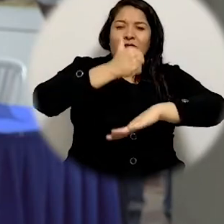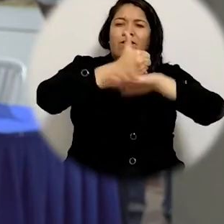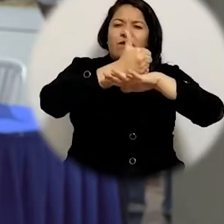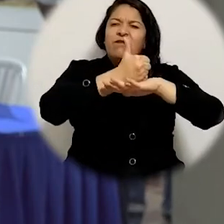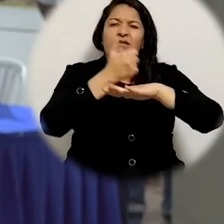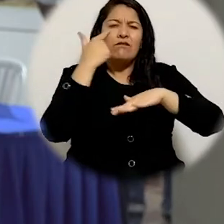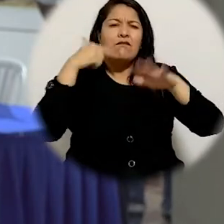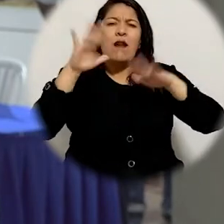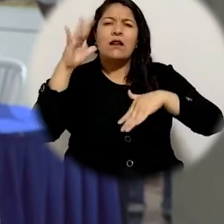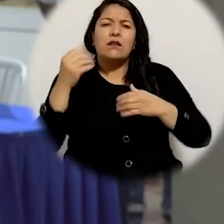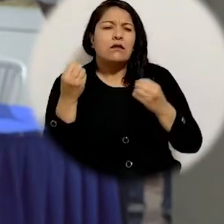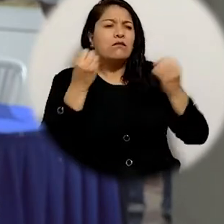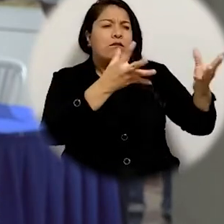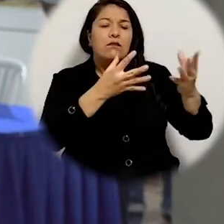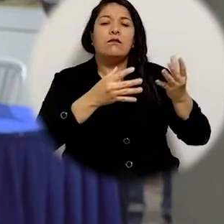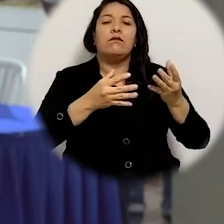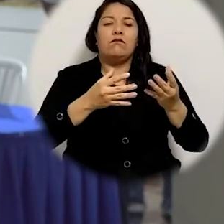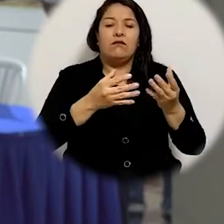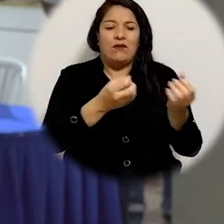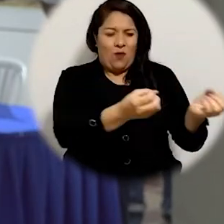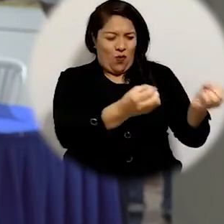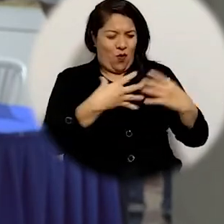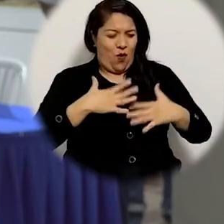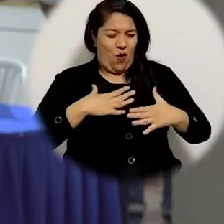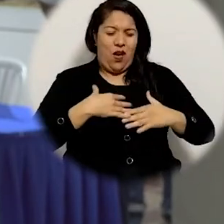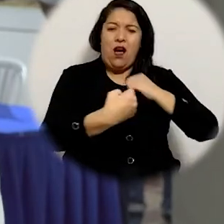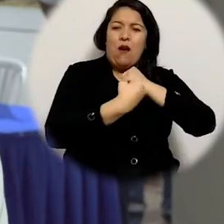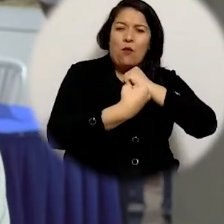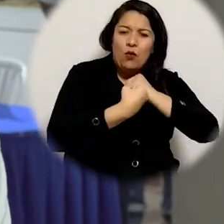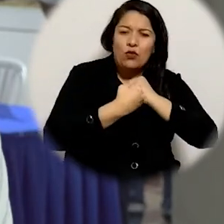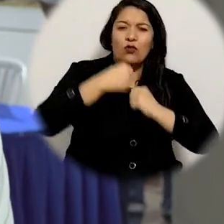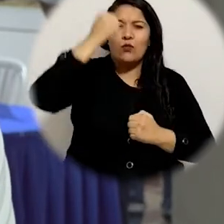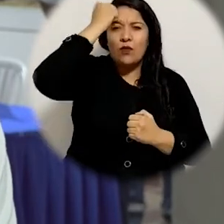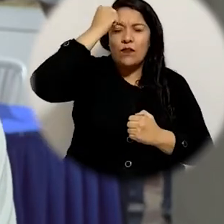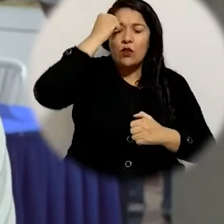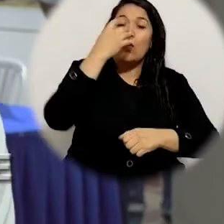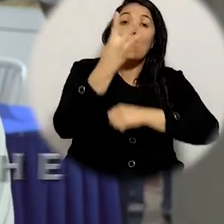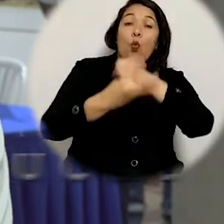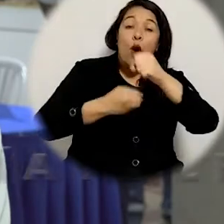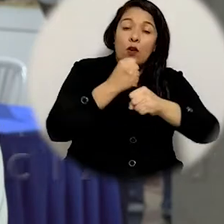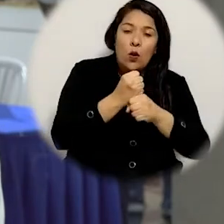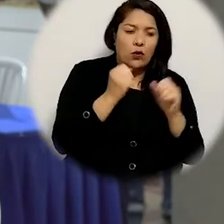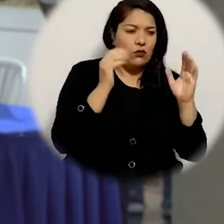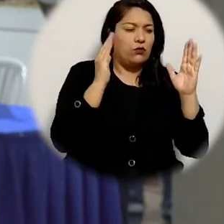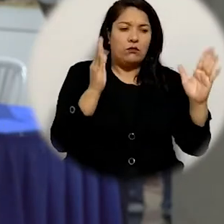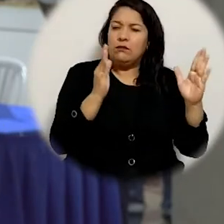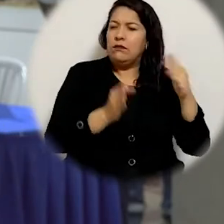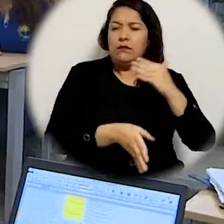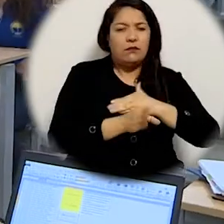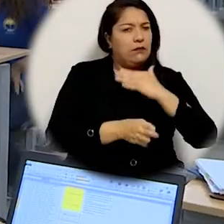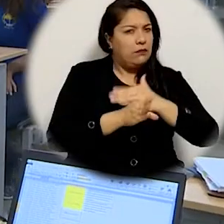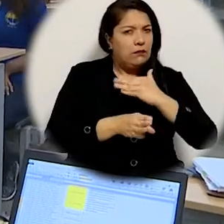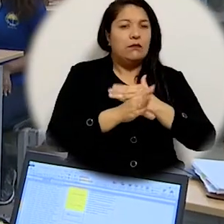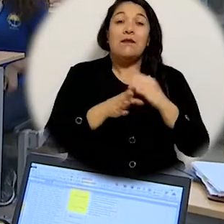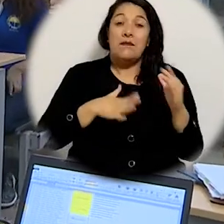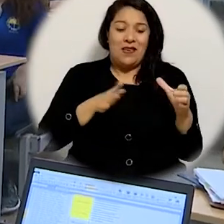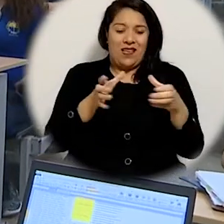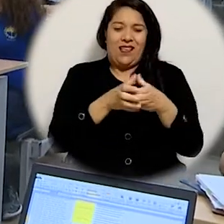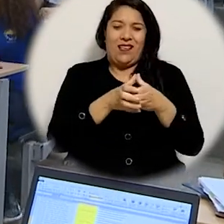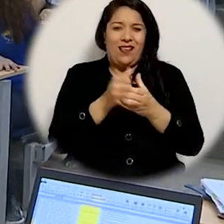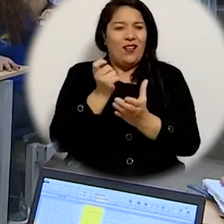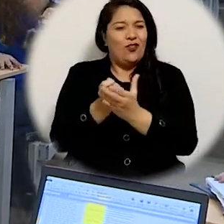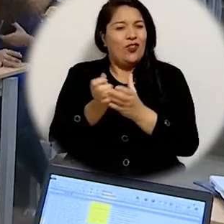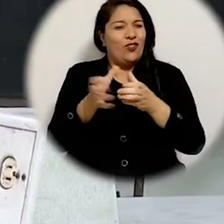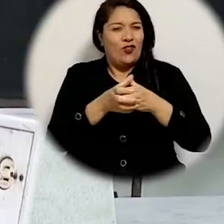diferentes obras que ha realizado sobre todo en el beneficio de nuestra labor docente es mucho lo que hemos avanzado durante estos cuatro años